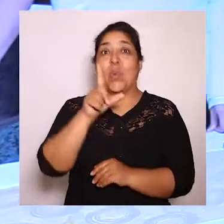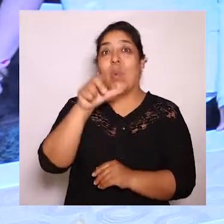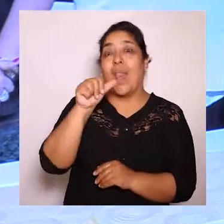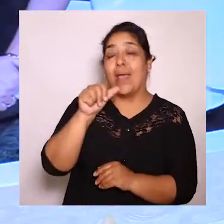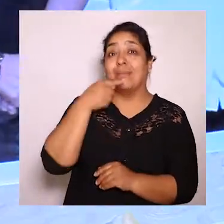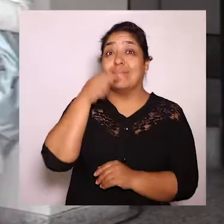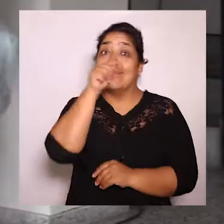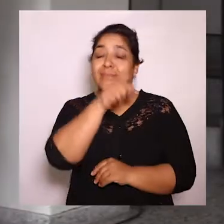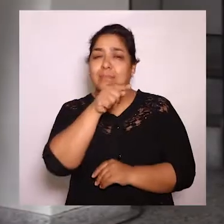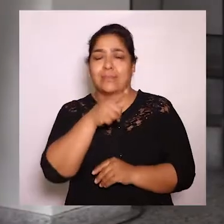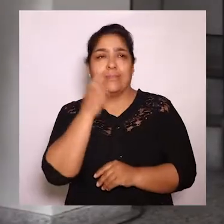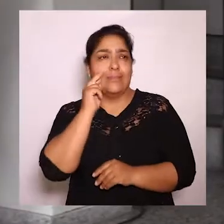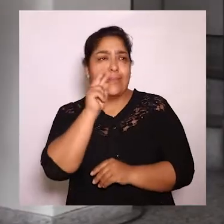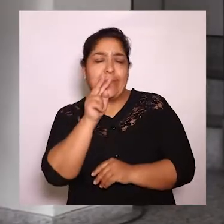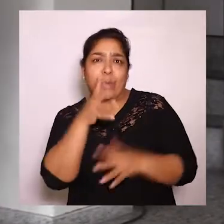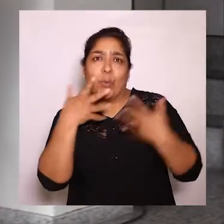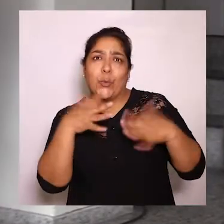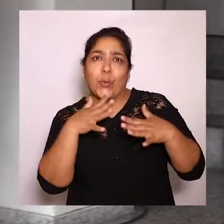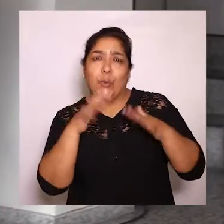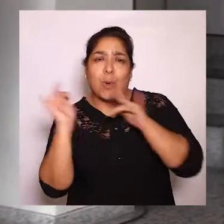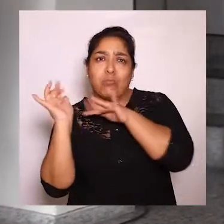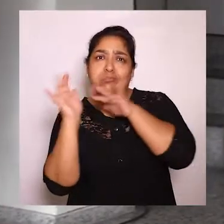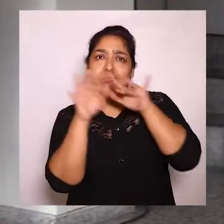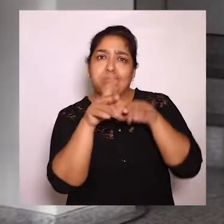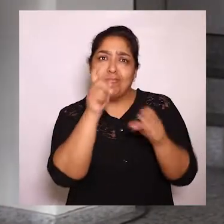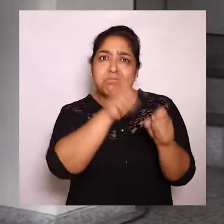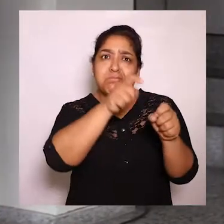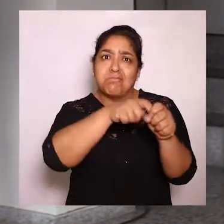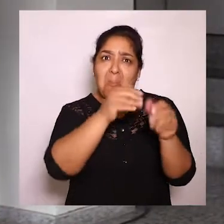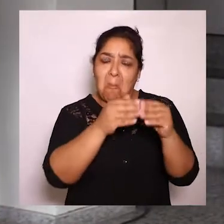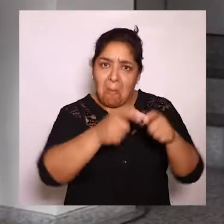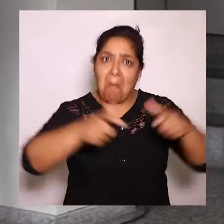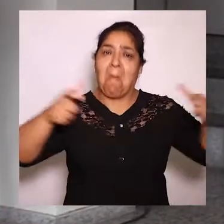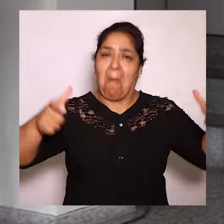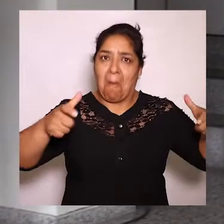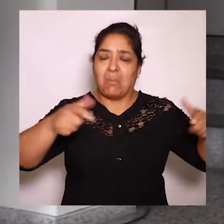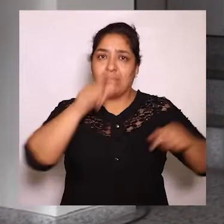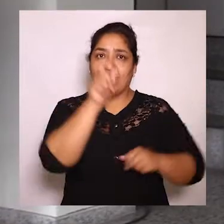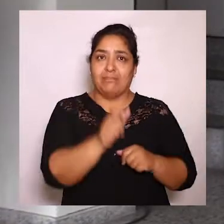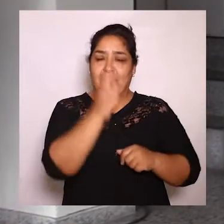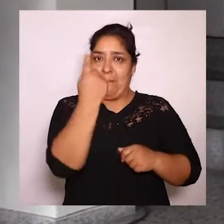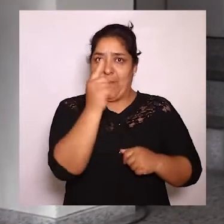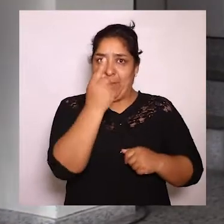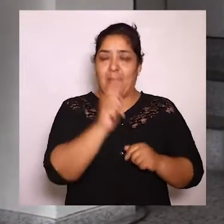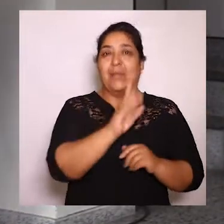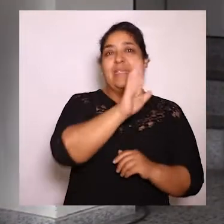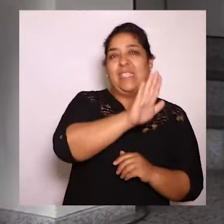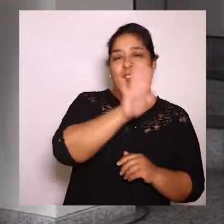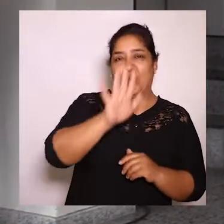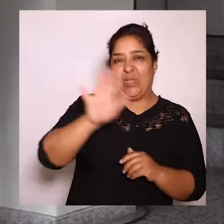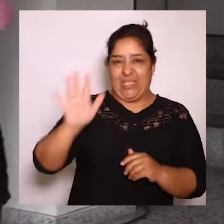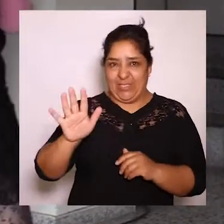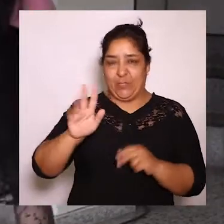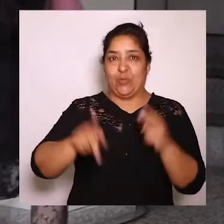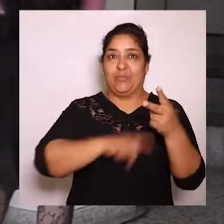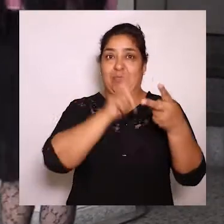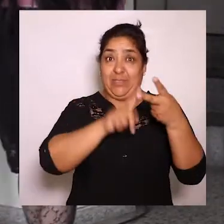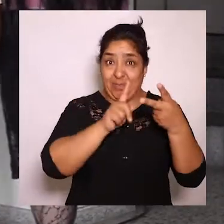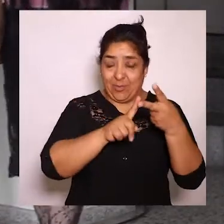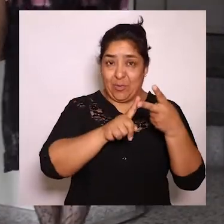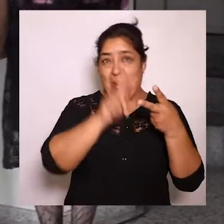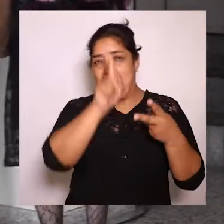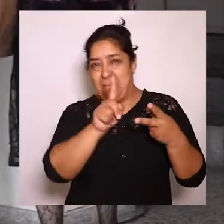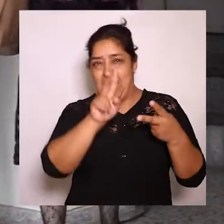estamos mirando con ULA es que cada vez tiene más acogida porque en el primer portafolio certificamos 555, en